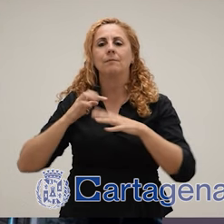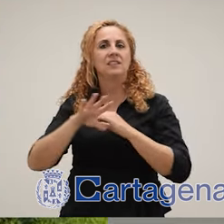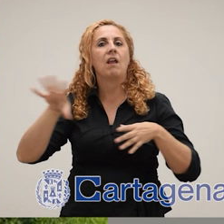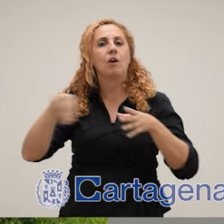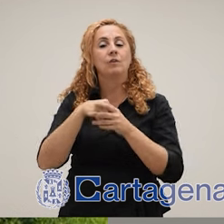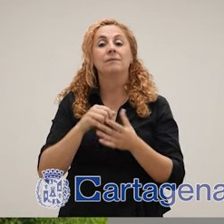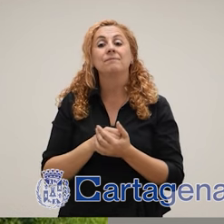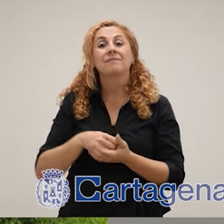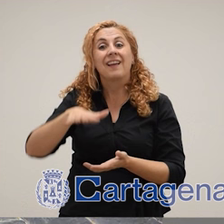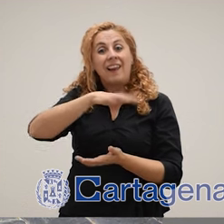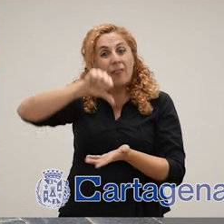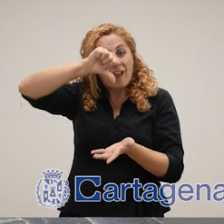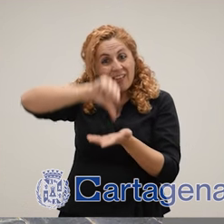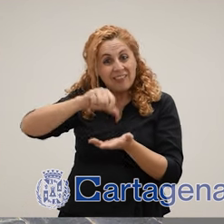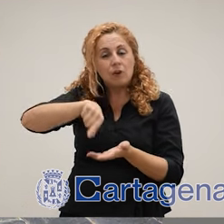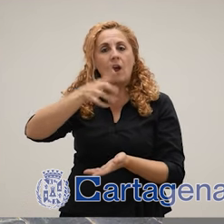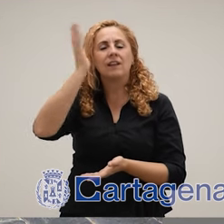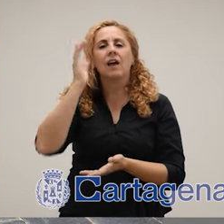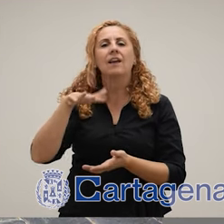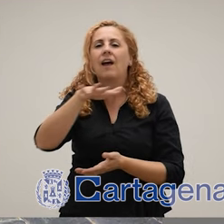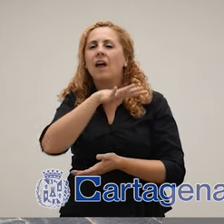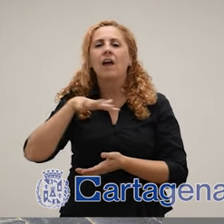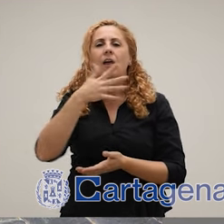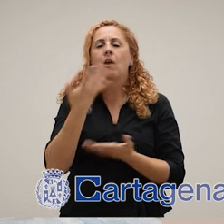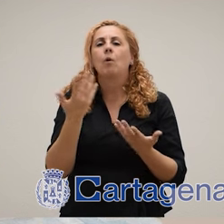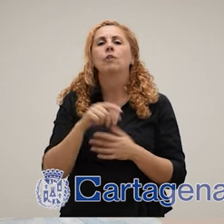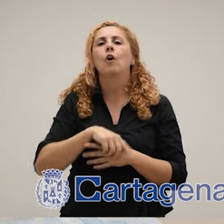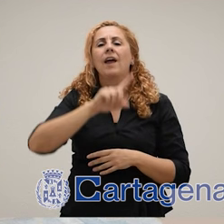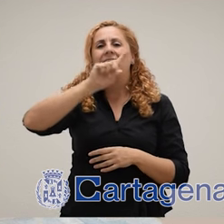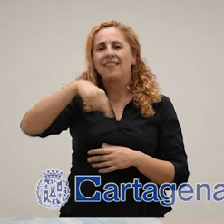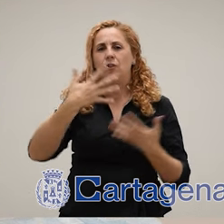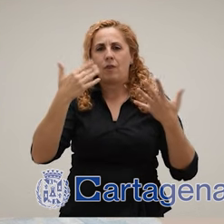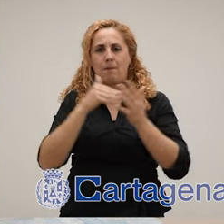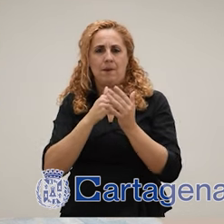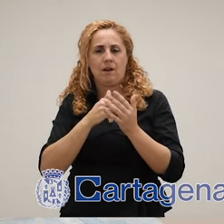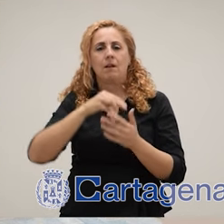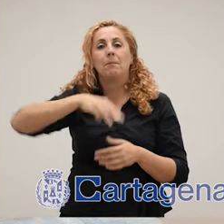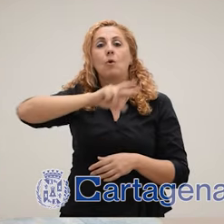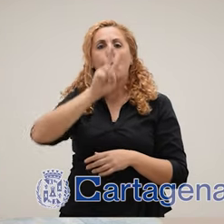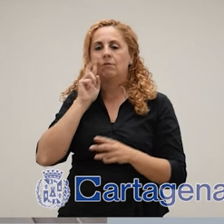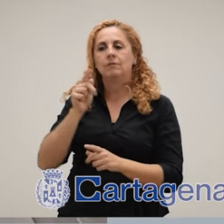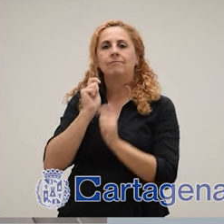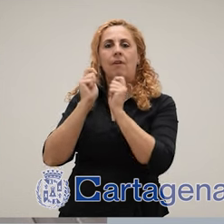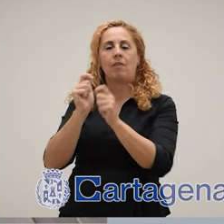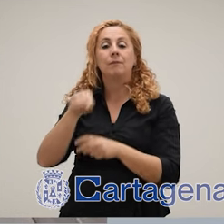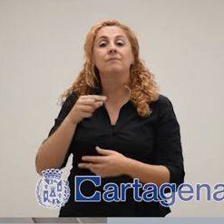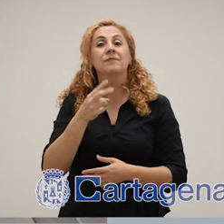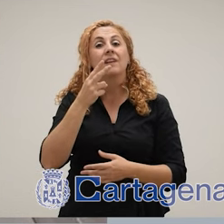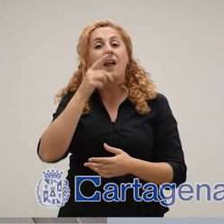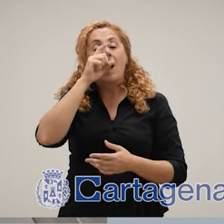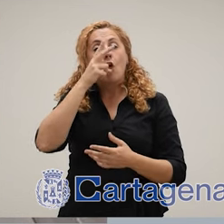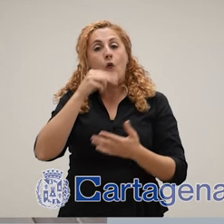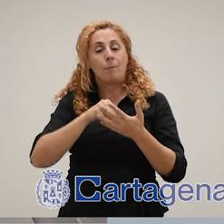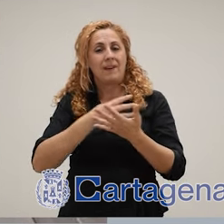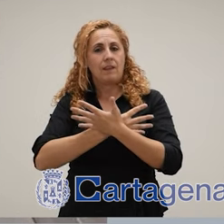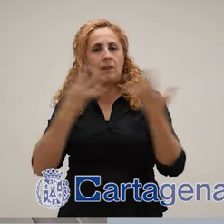accesibilidad de la vía pública. Ya tenemos 110.000 metros cuadrados de zonas patronalizadas, tanto en el casco histórico como en las